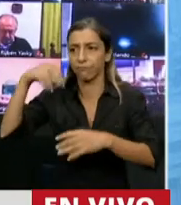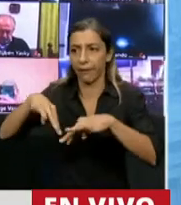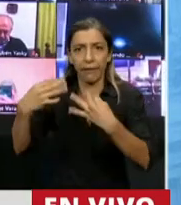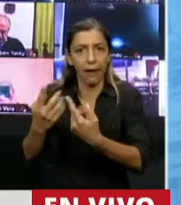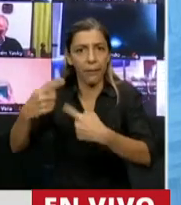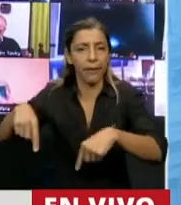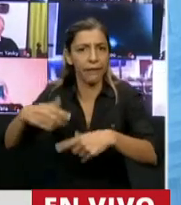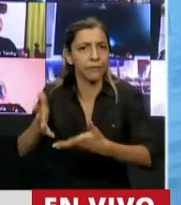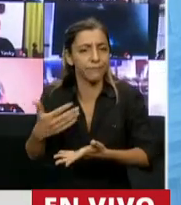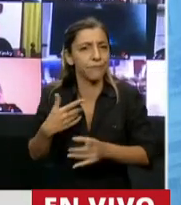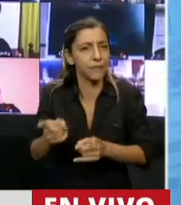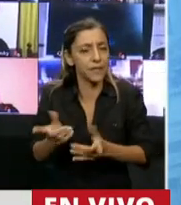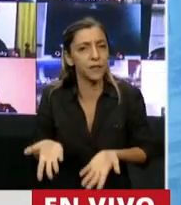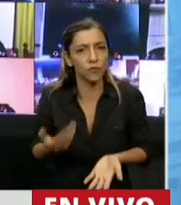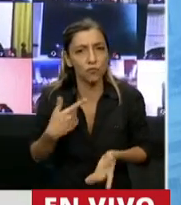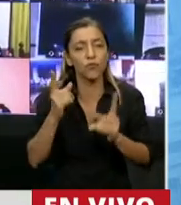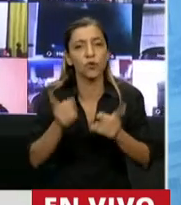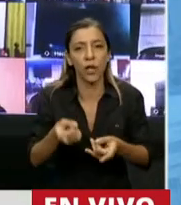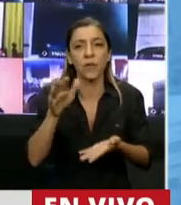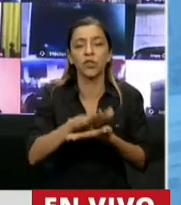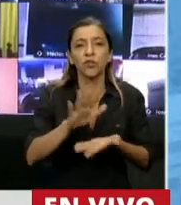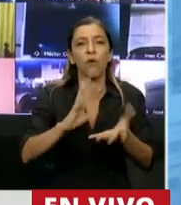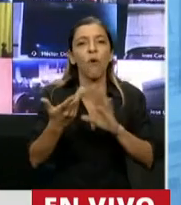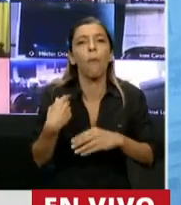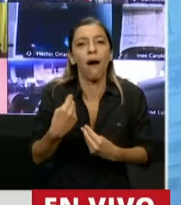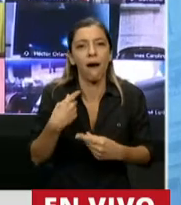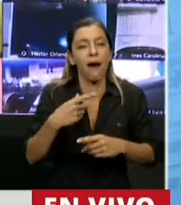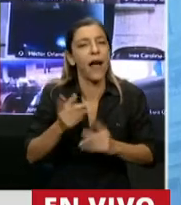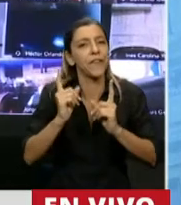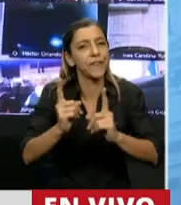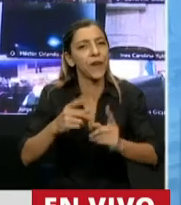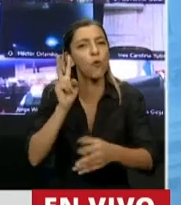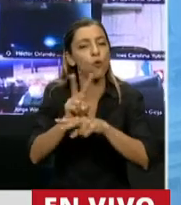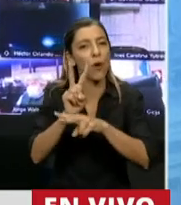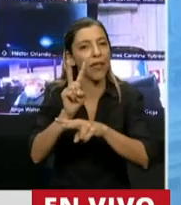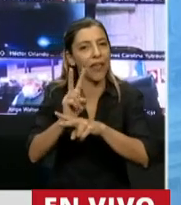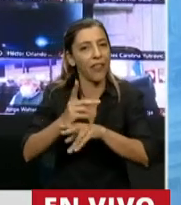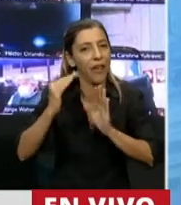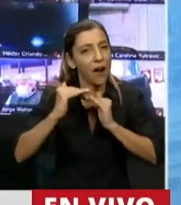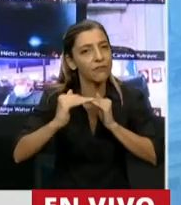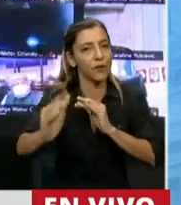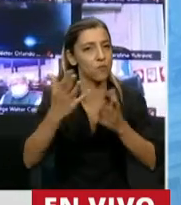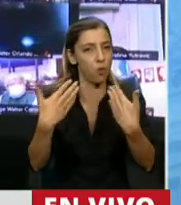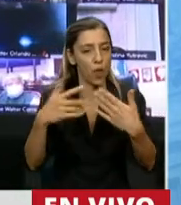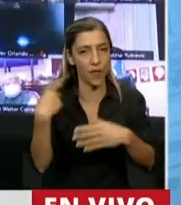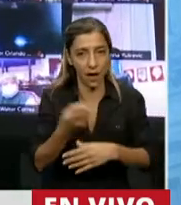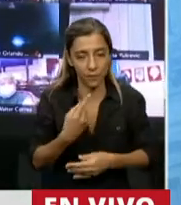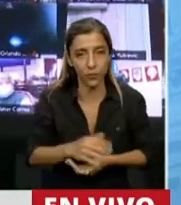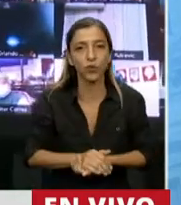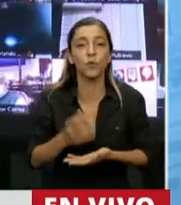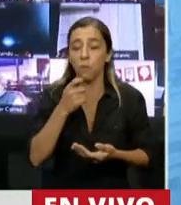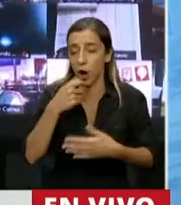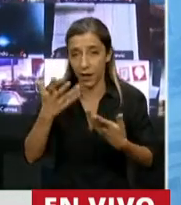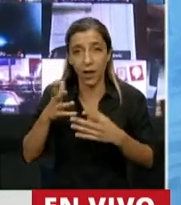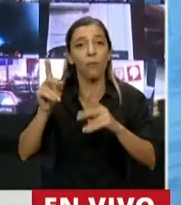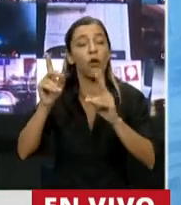vivienda sustentable que aprobó nuestro Gobierno, ese Gobierno al que a algunos les cuesta reconocer que también tiene, como otros, que